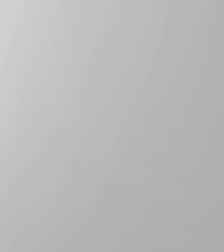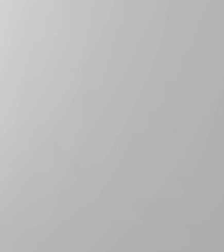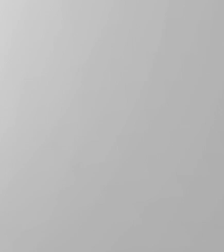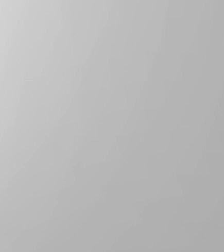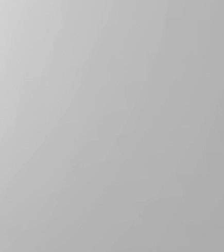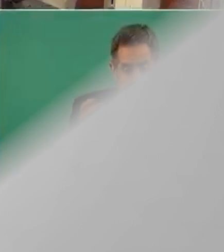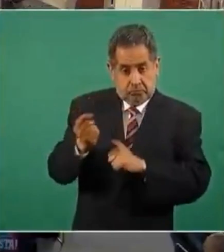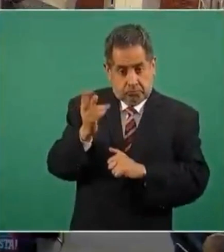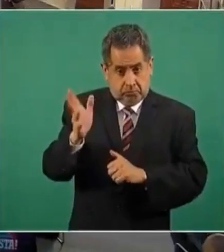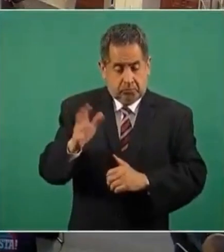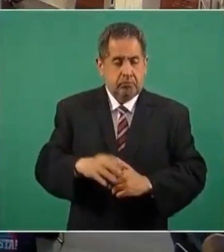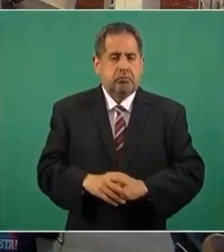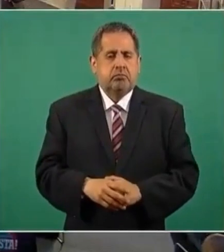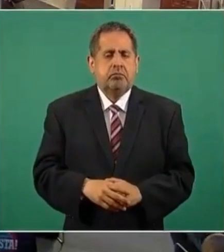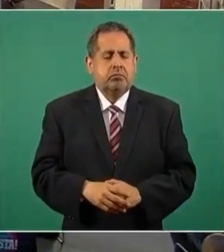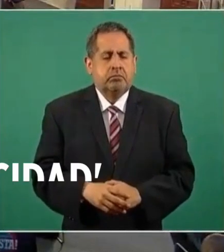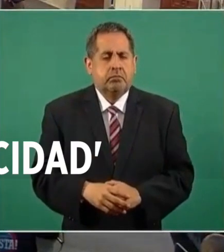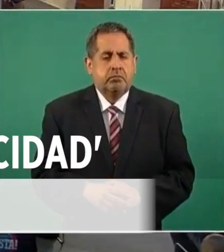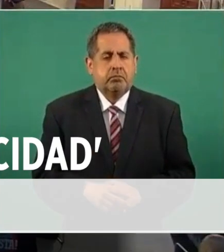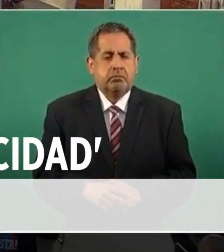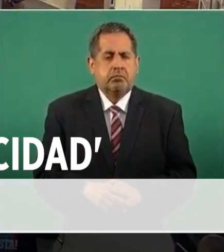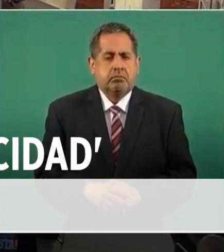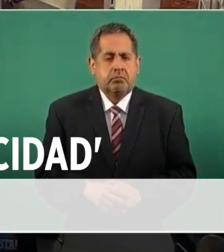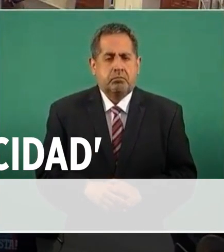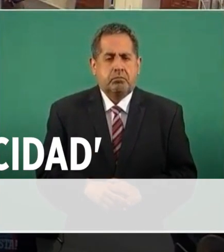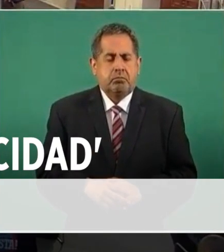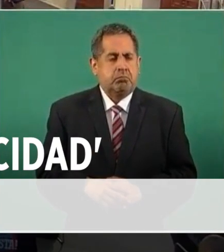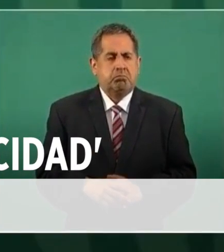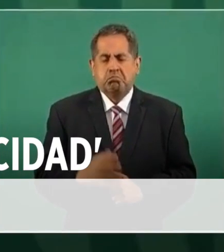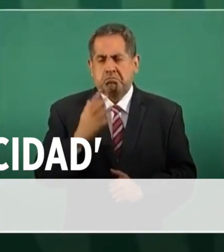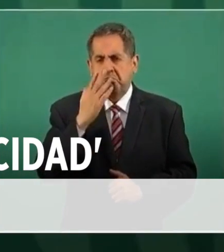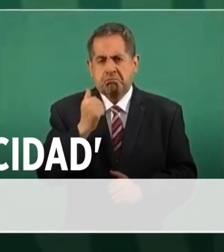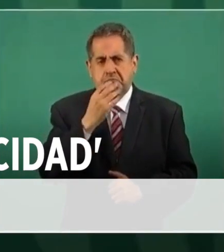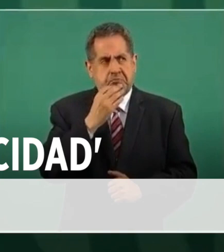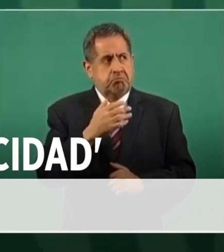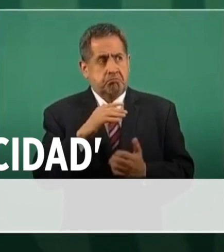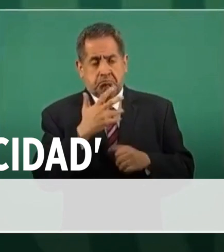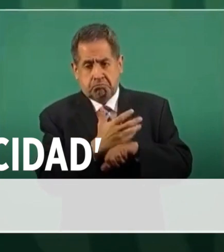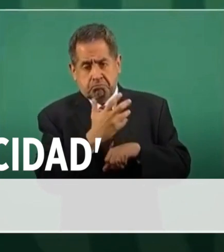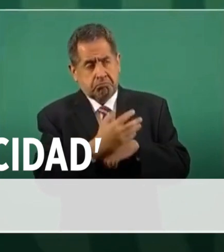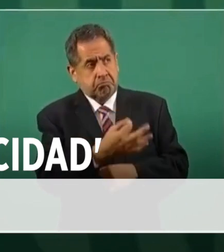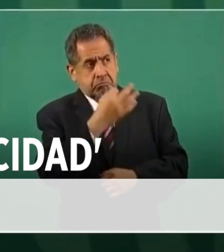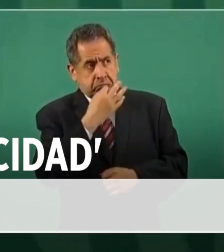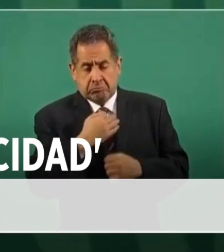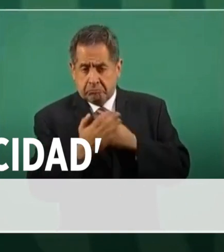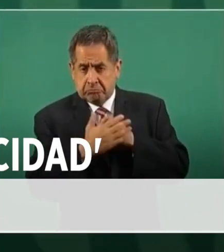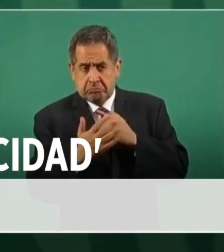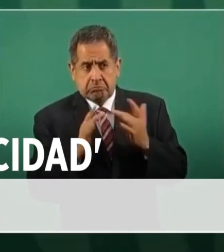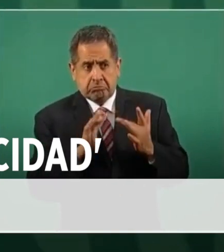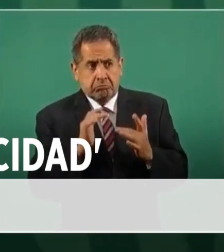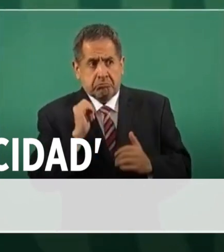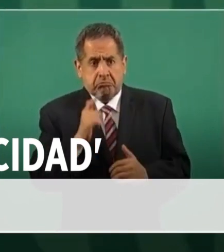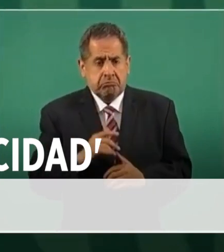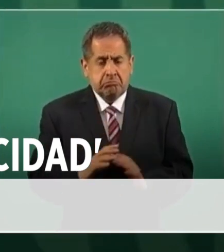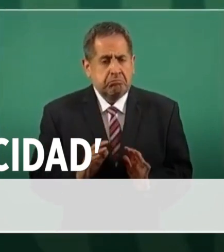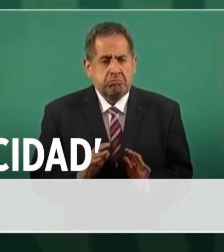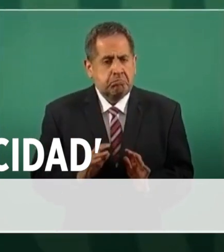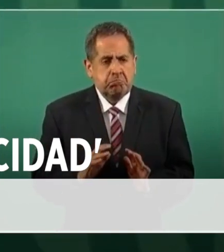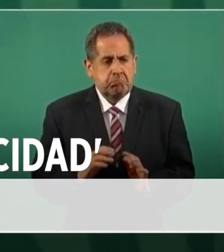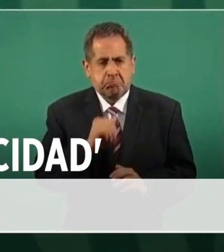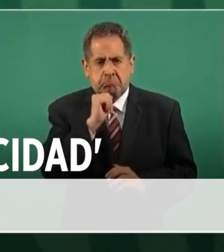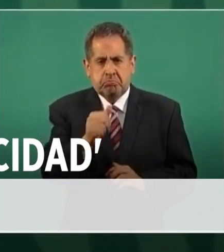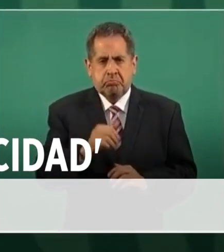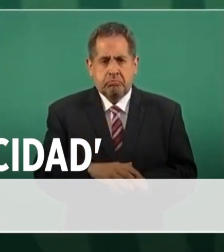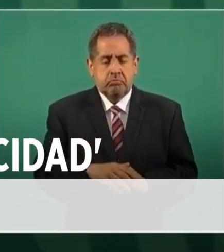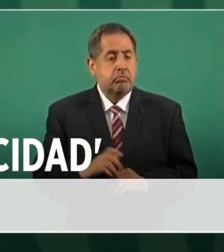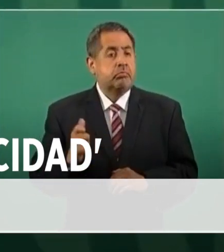No ha habido ninguna manifestación de este gobierno. El